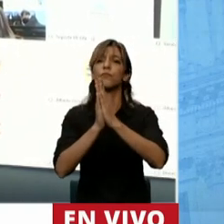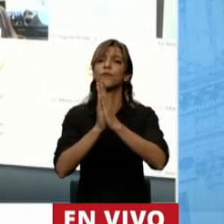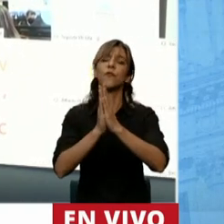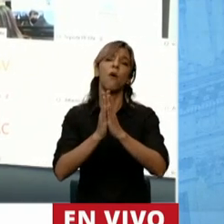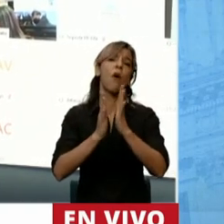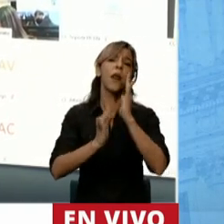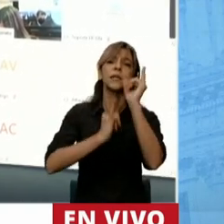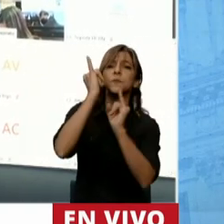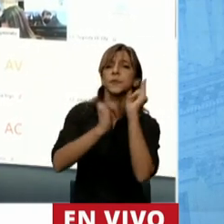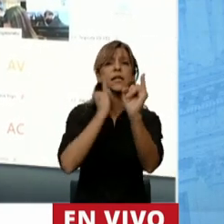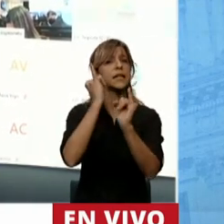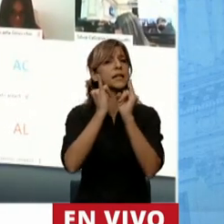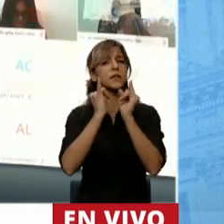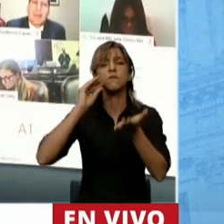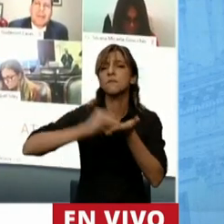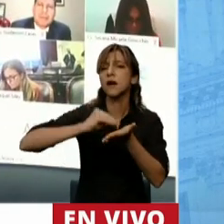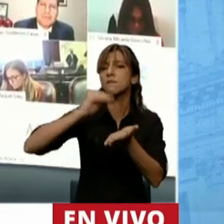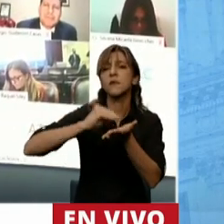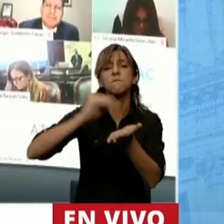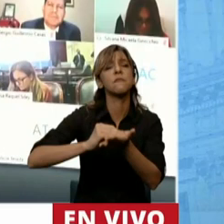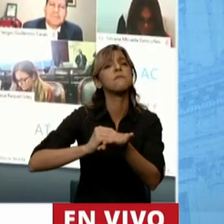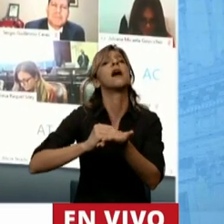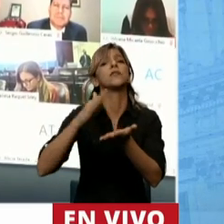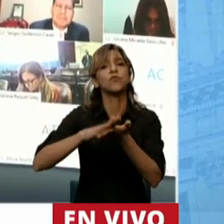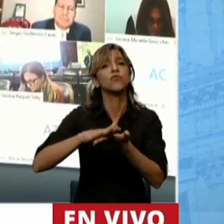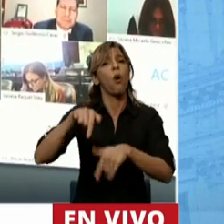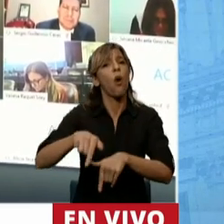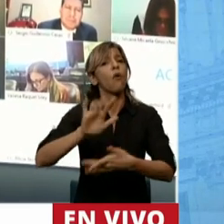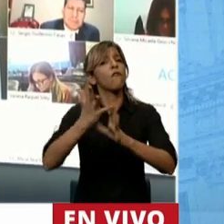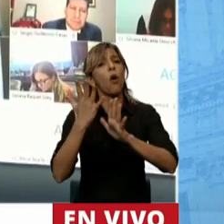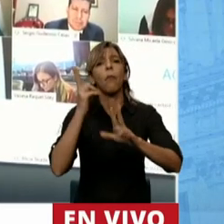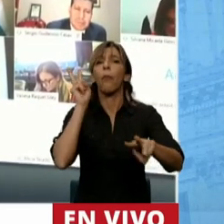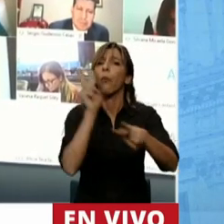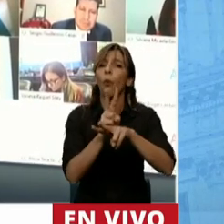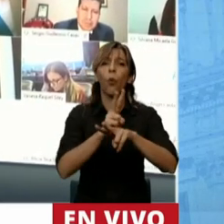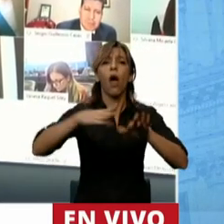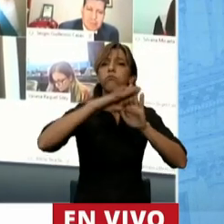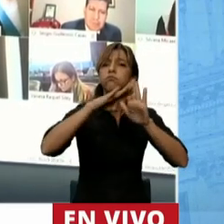dando testimonio de la necesidad de continuar con las medidas de cuidado